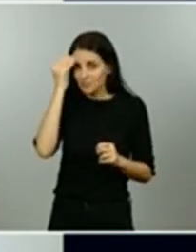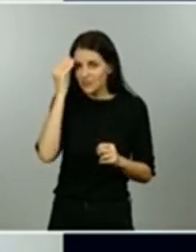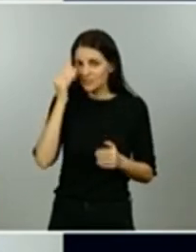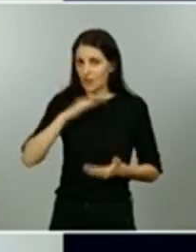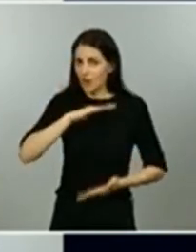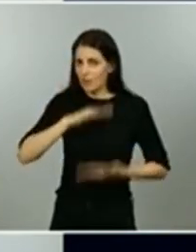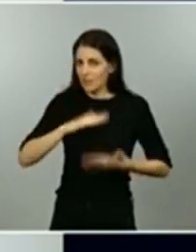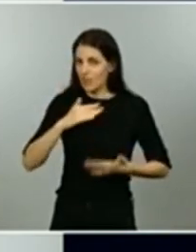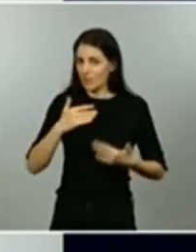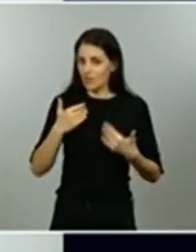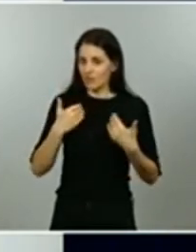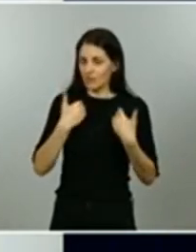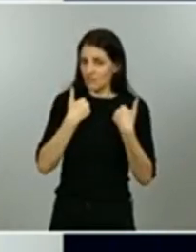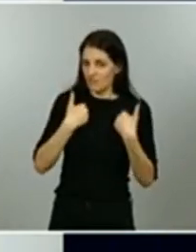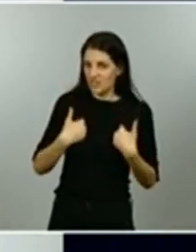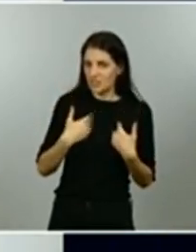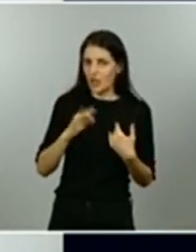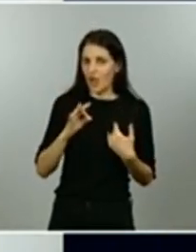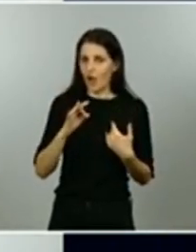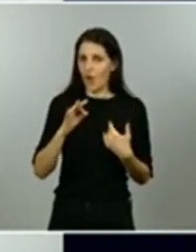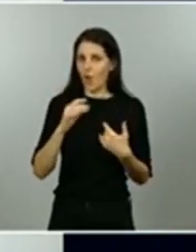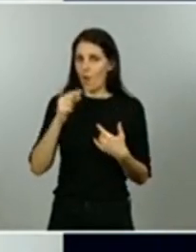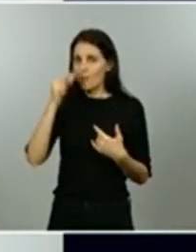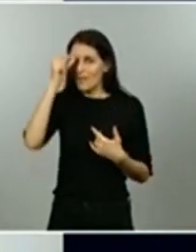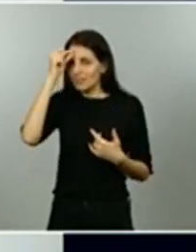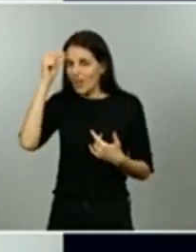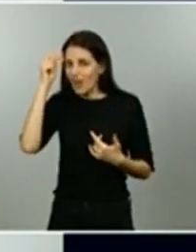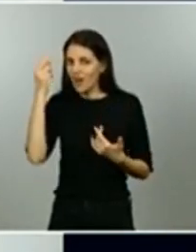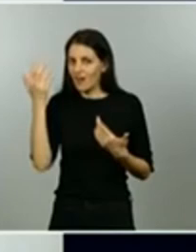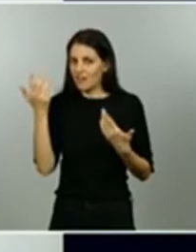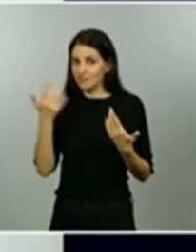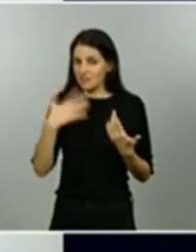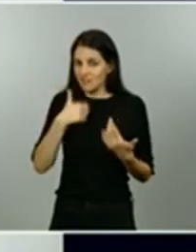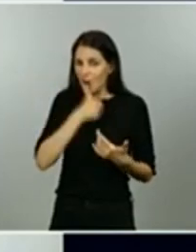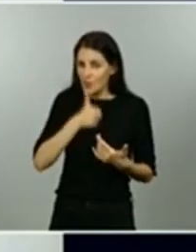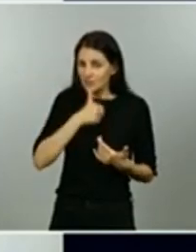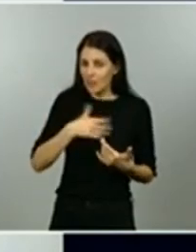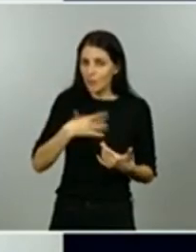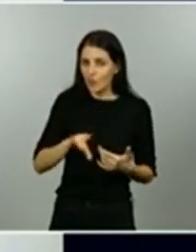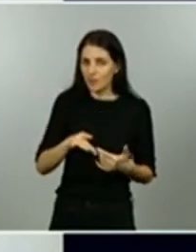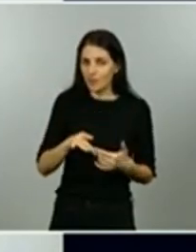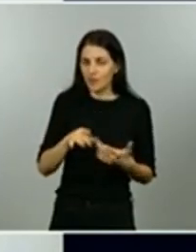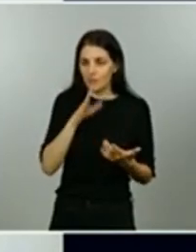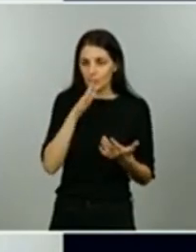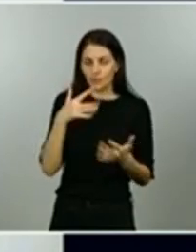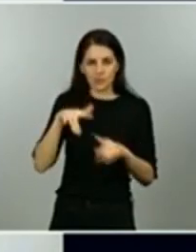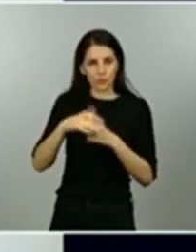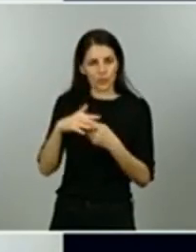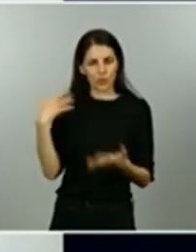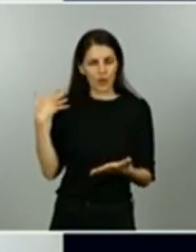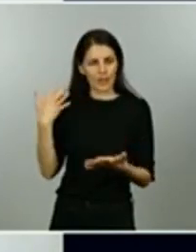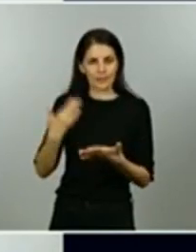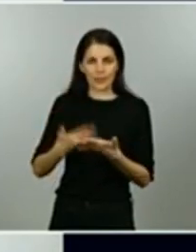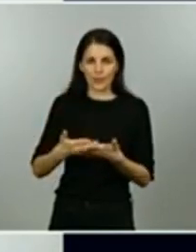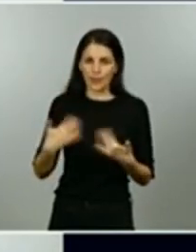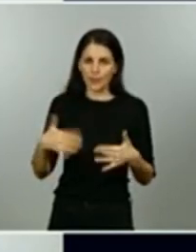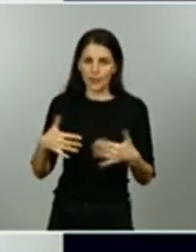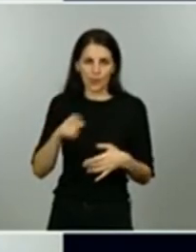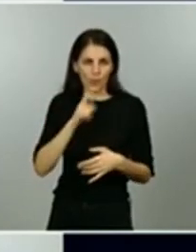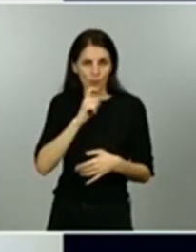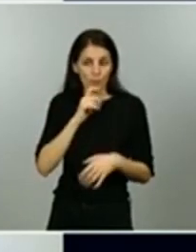siguiente rebrote si hubiera sobre todo por los condicionantes que han tenido en muchos casos de falta de medios Muchas gracias